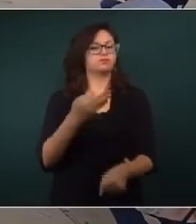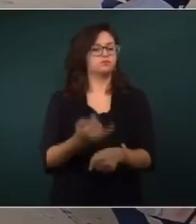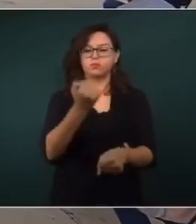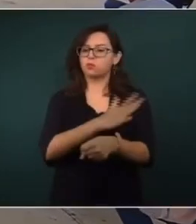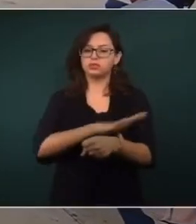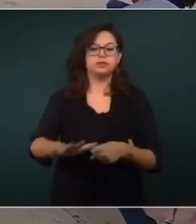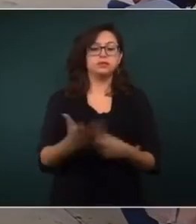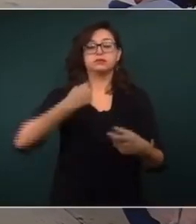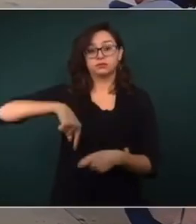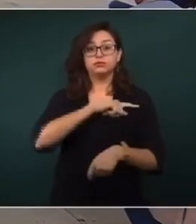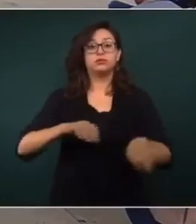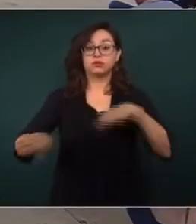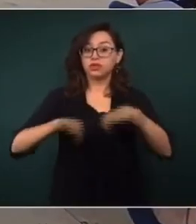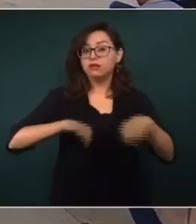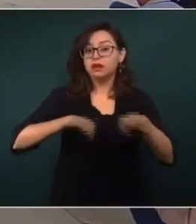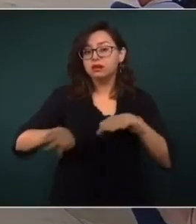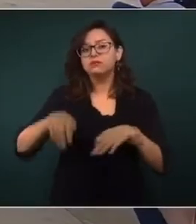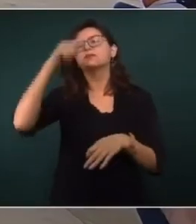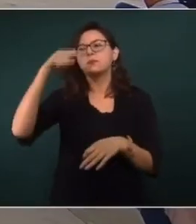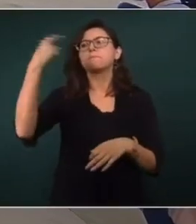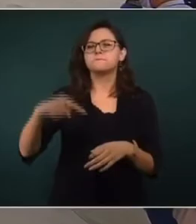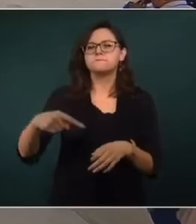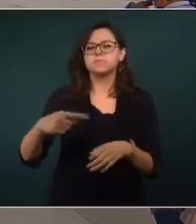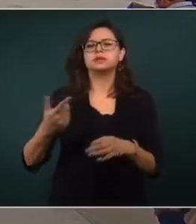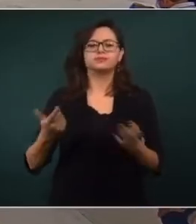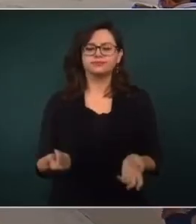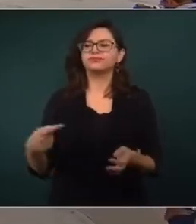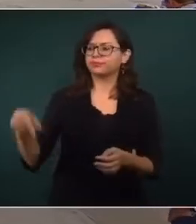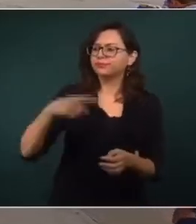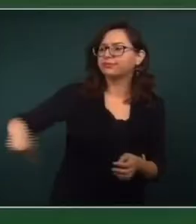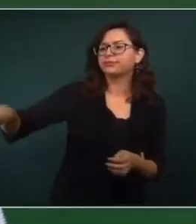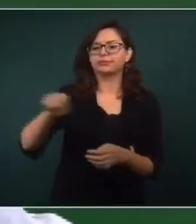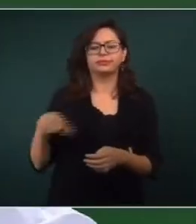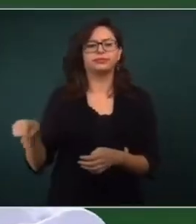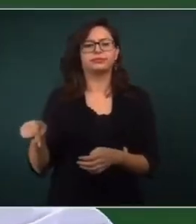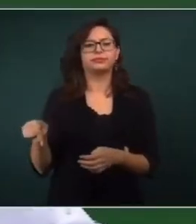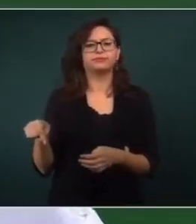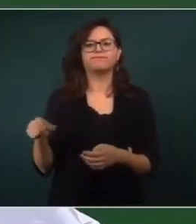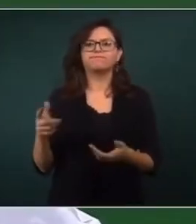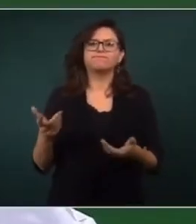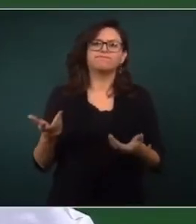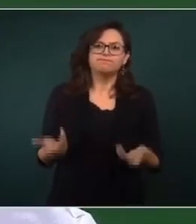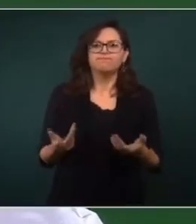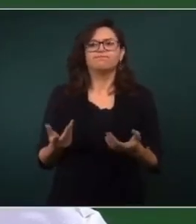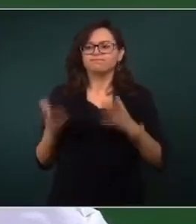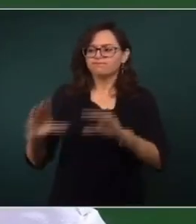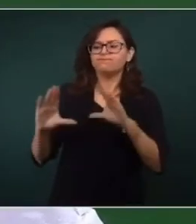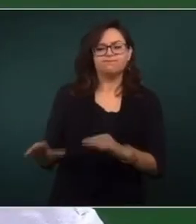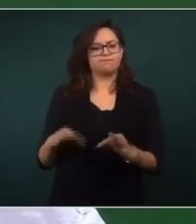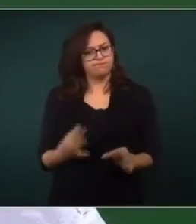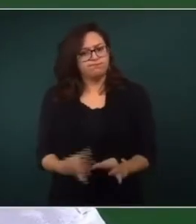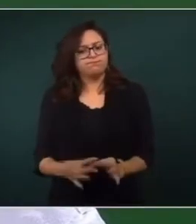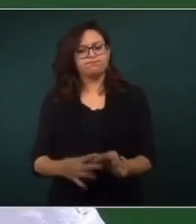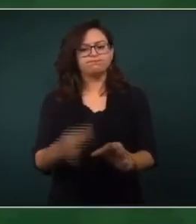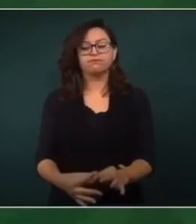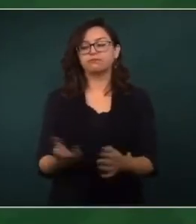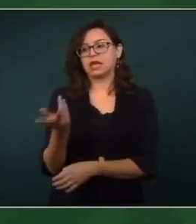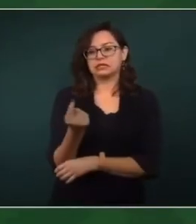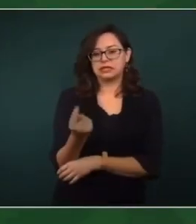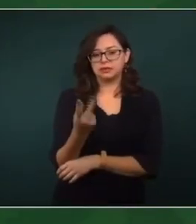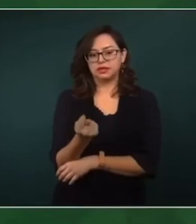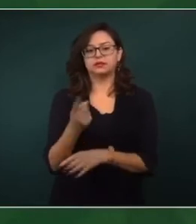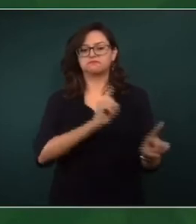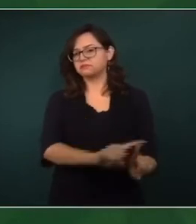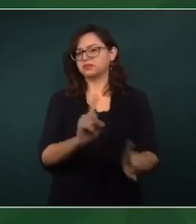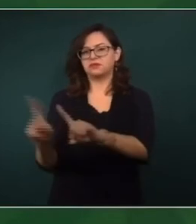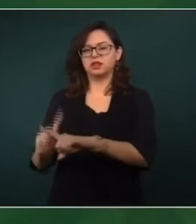trabajando para que sean muy eficaces las clases por televisión,